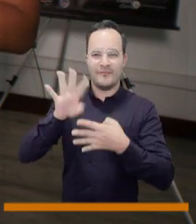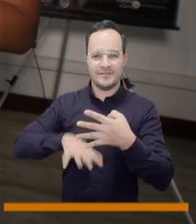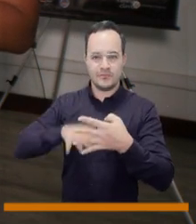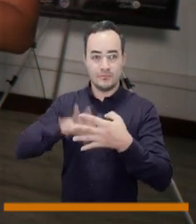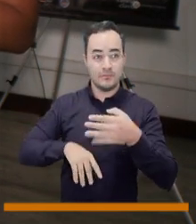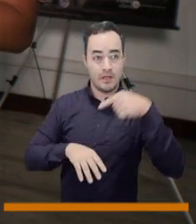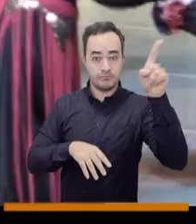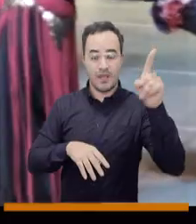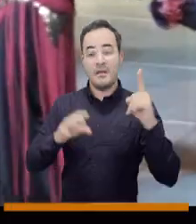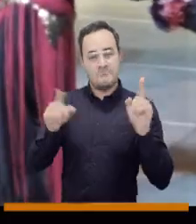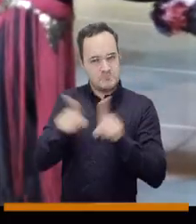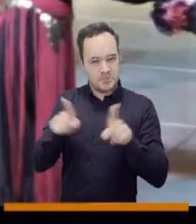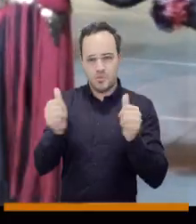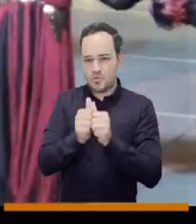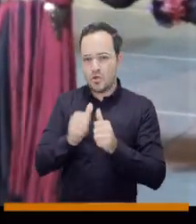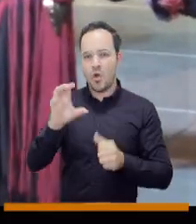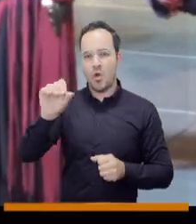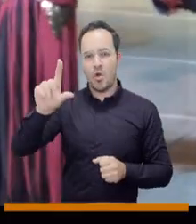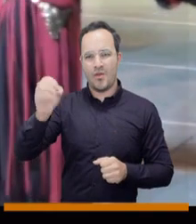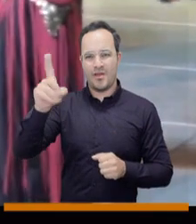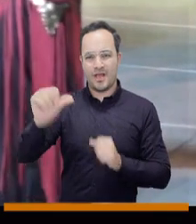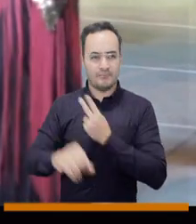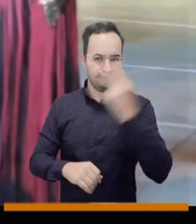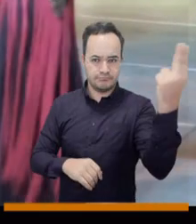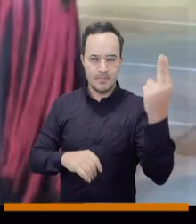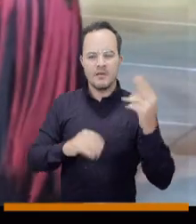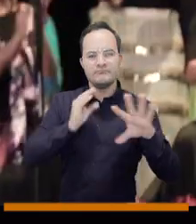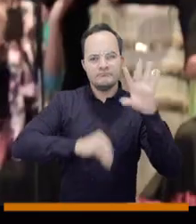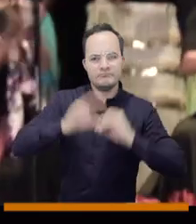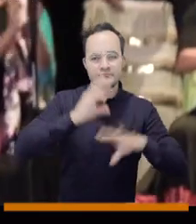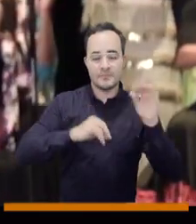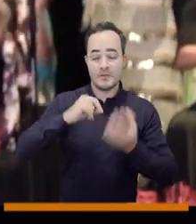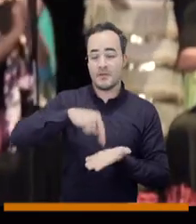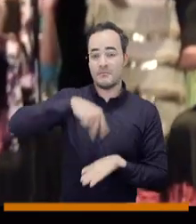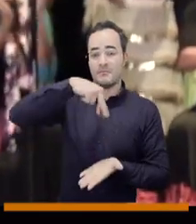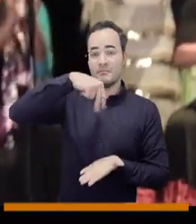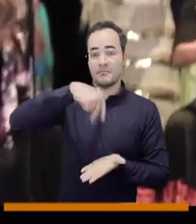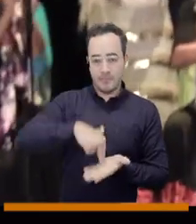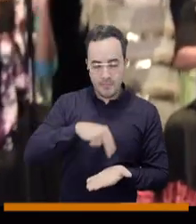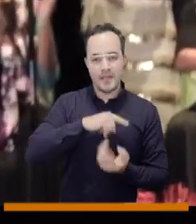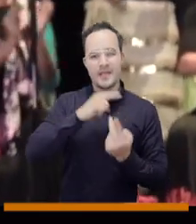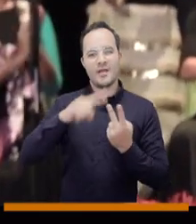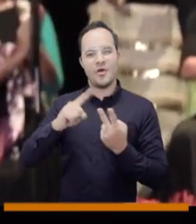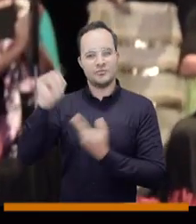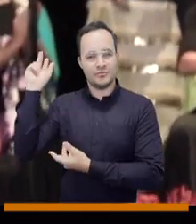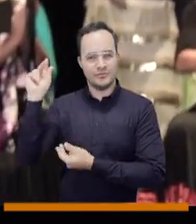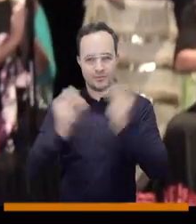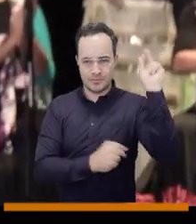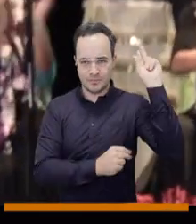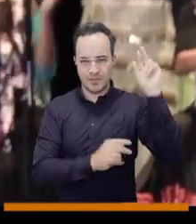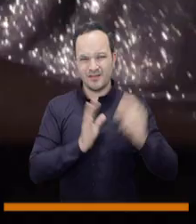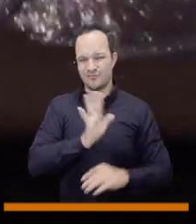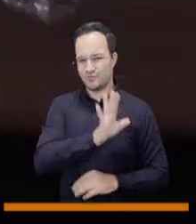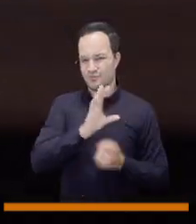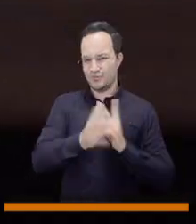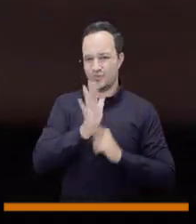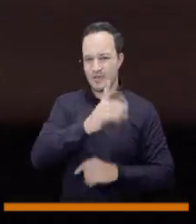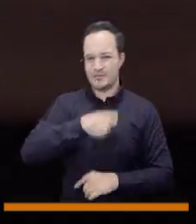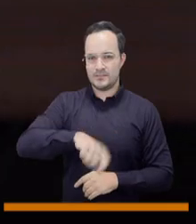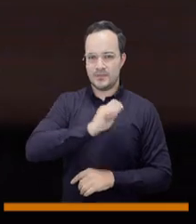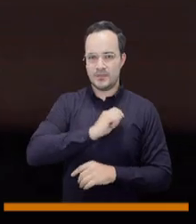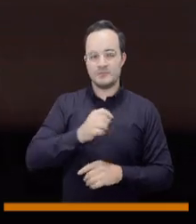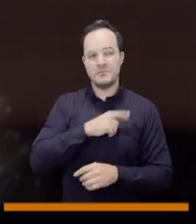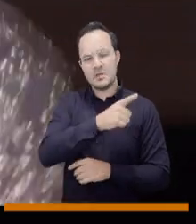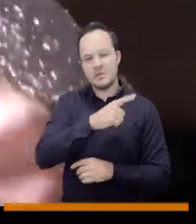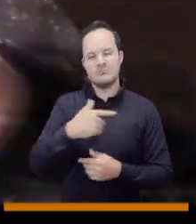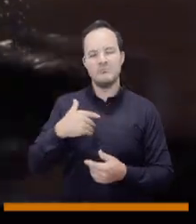a estudiar a Barcelona y Olga hizo toda su carrera, no solamente ballet, sino clásico español y flamenco. Entonces ella me contaba que